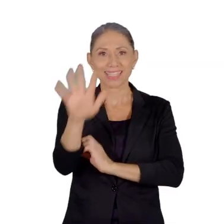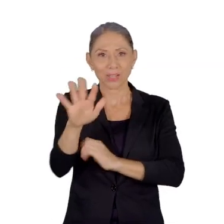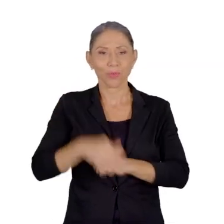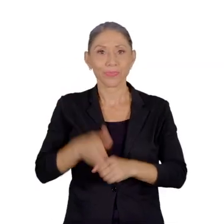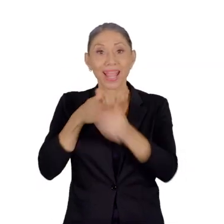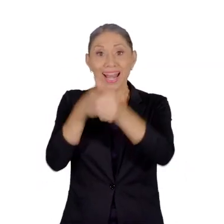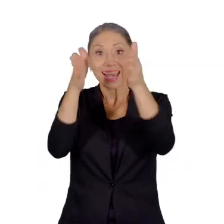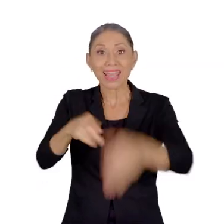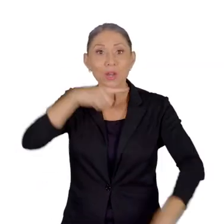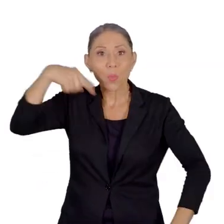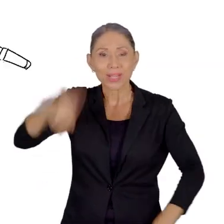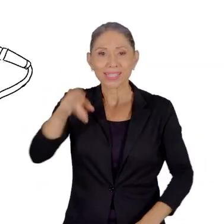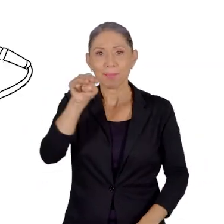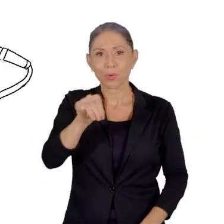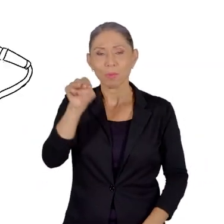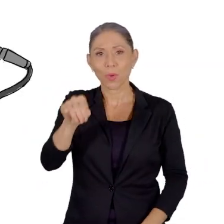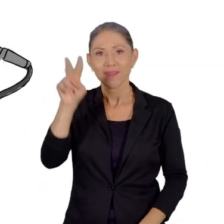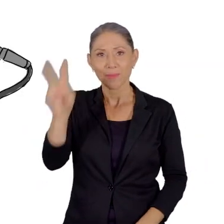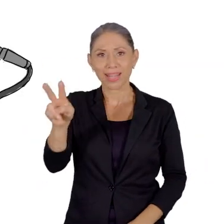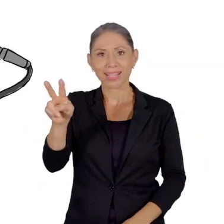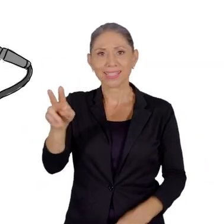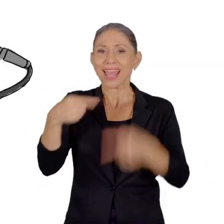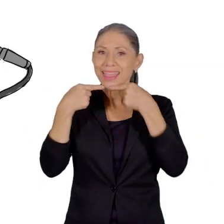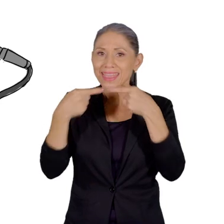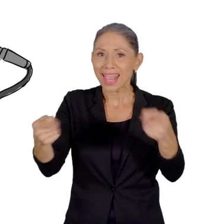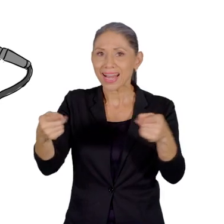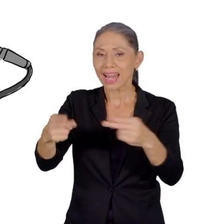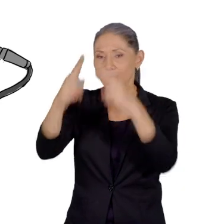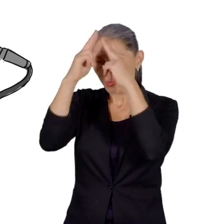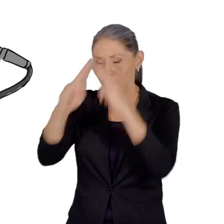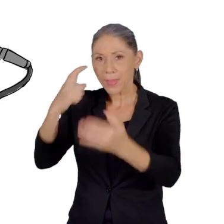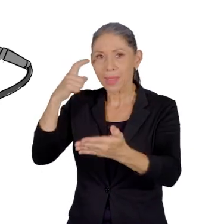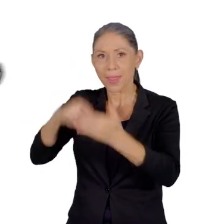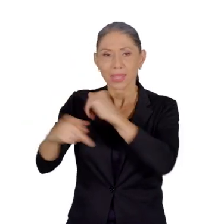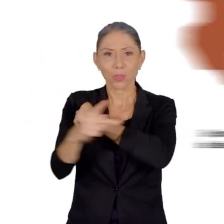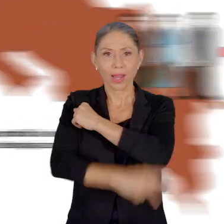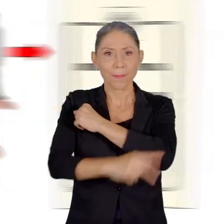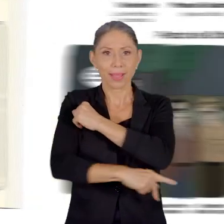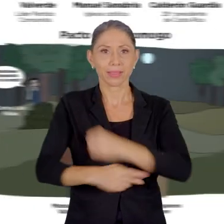El líder comunista Manuel Mora Valverde fue declarado peremérito de la patria.